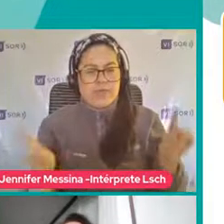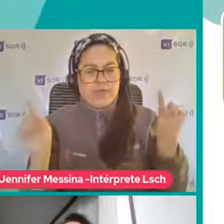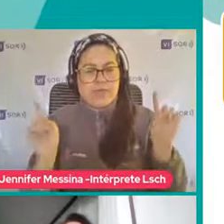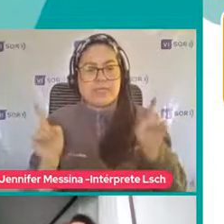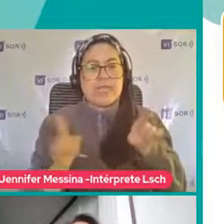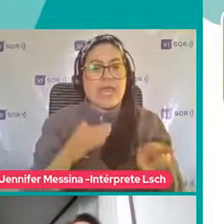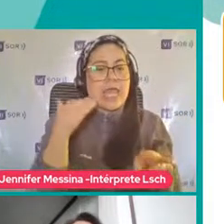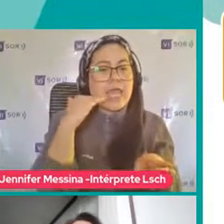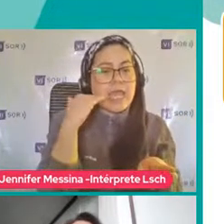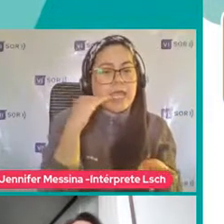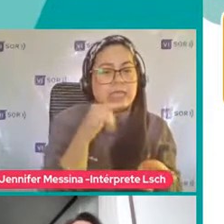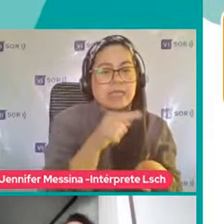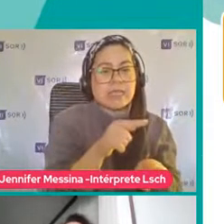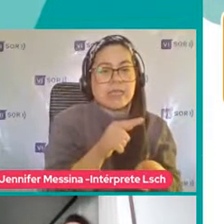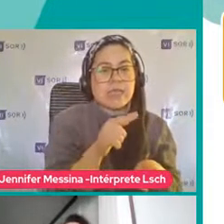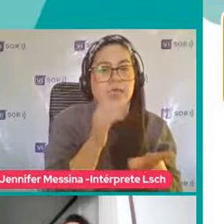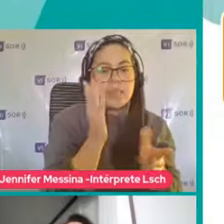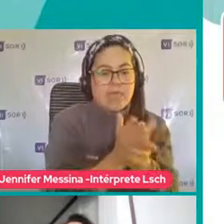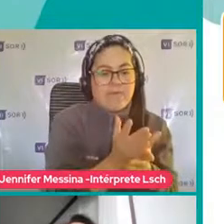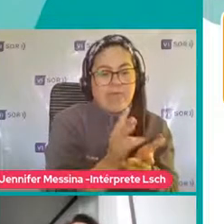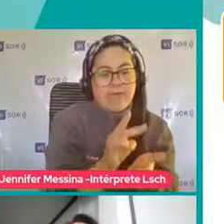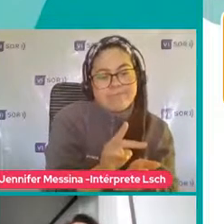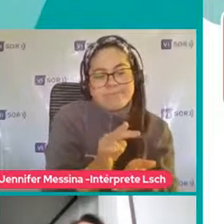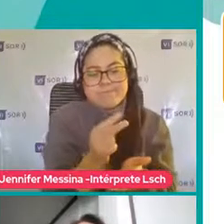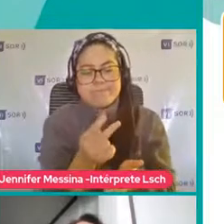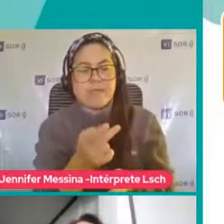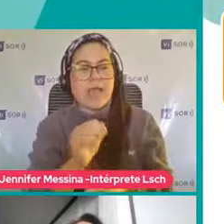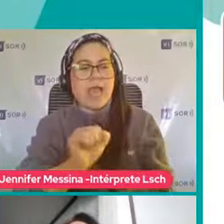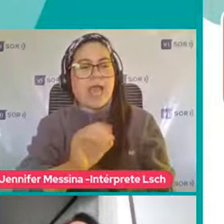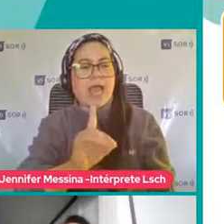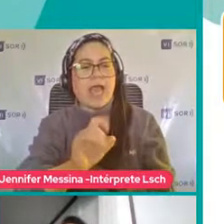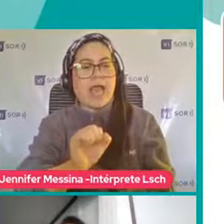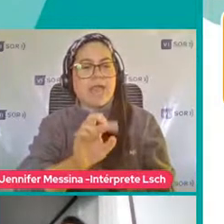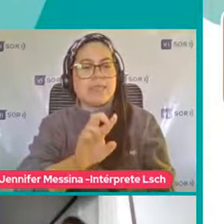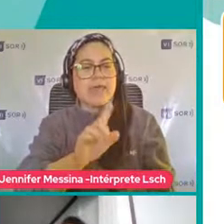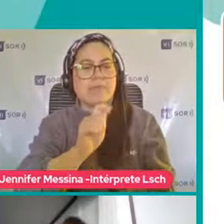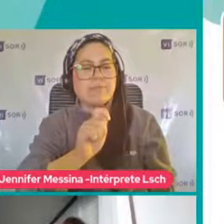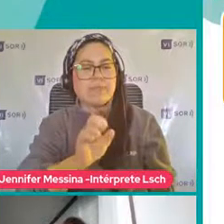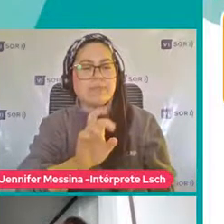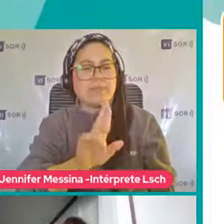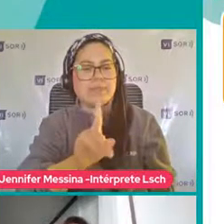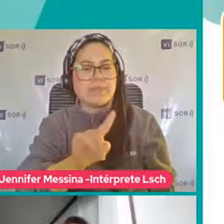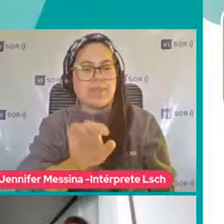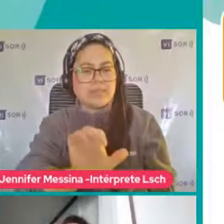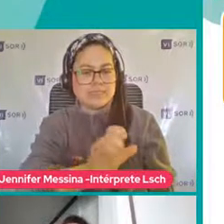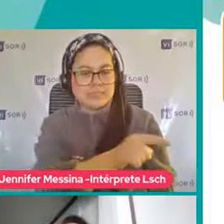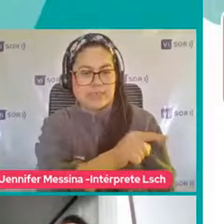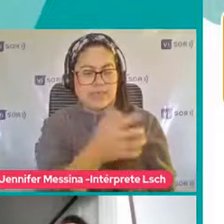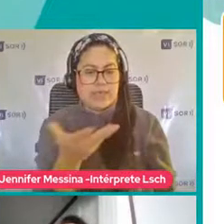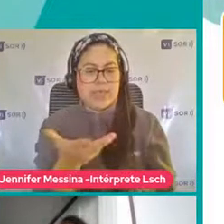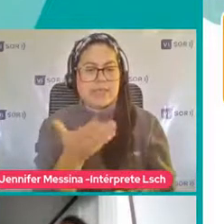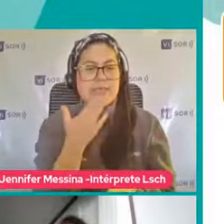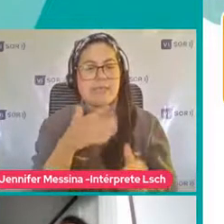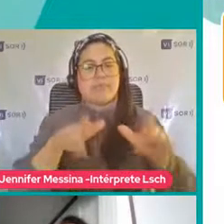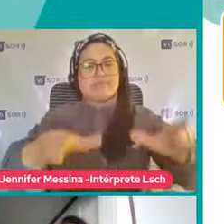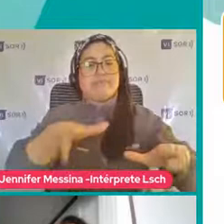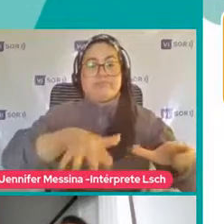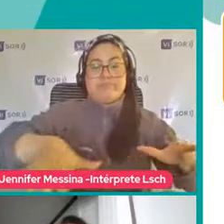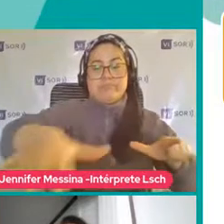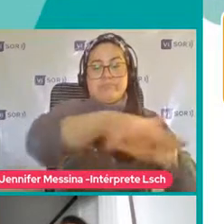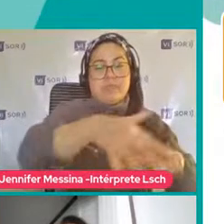adaptarse Y nosotros Al niño Y el espacio Y la comunidad Al niño Que tiene Este síndrome